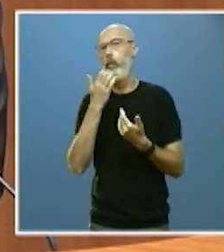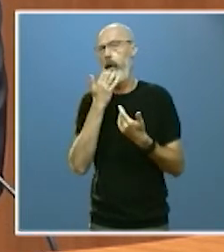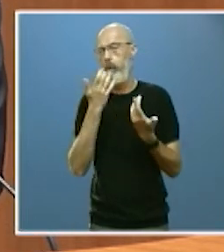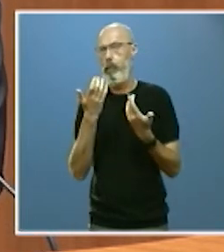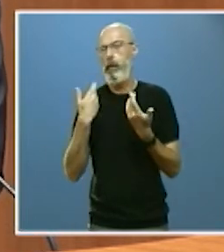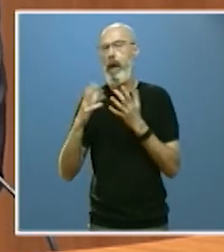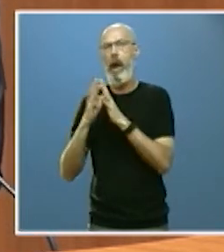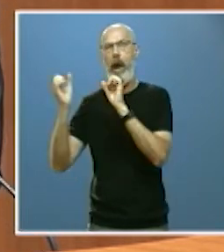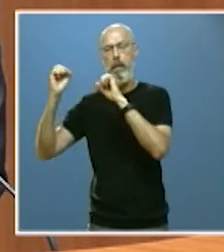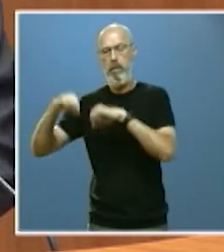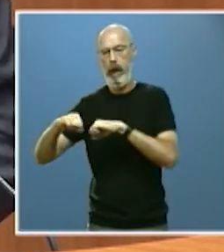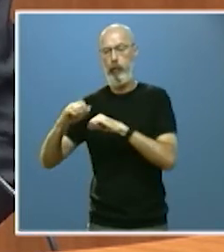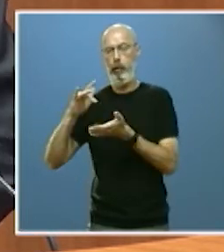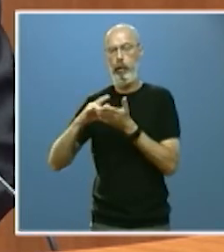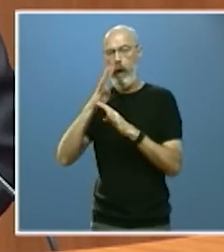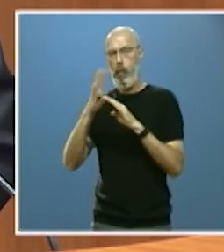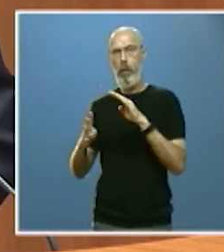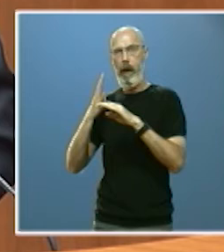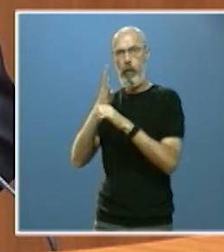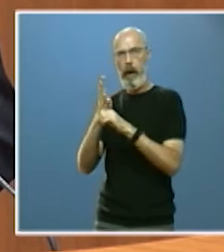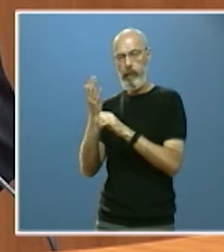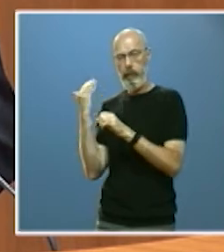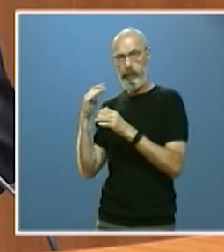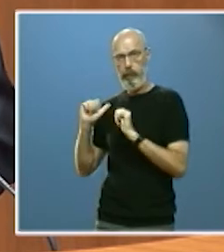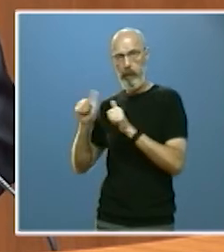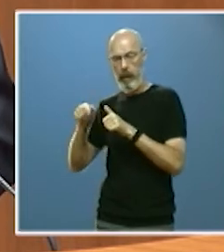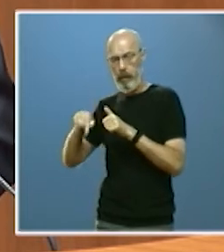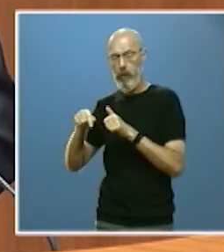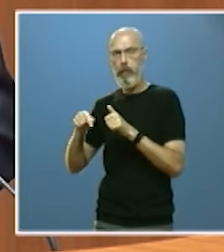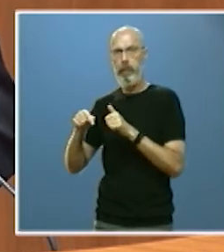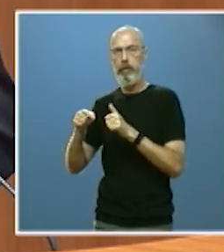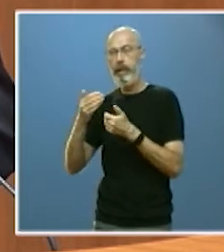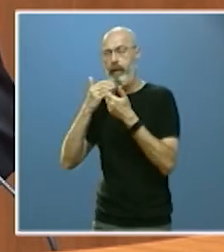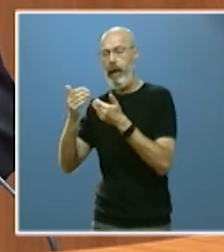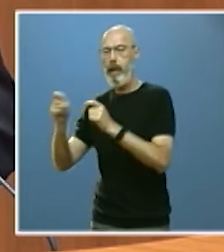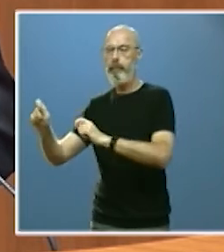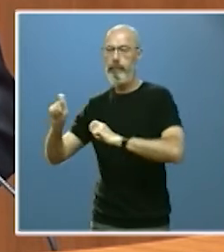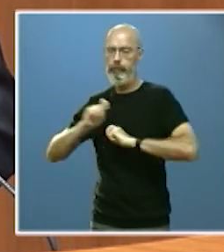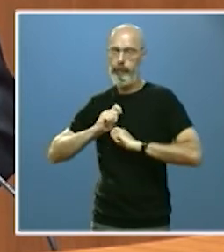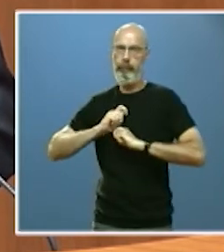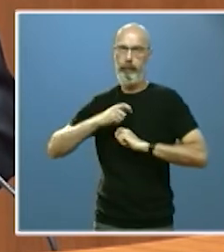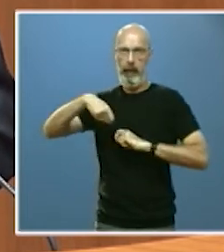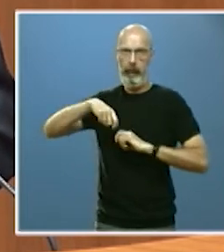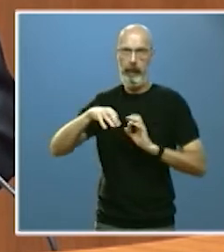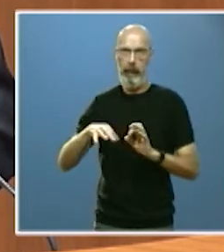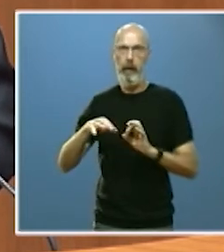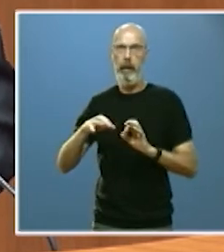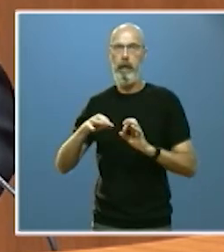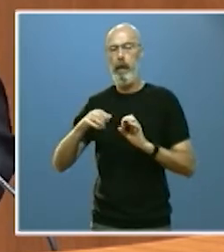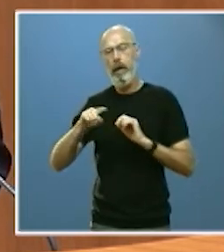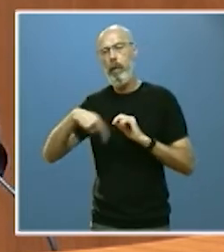los pactos del inicio de la legislatura que facilitaron la investidura y han favorecido la